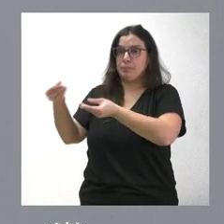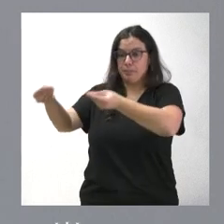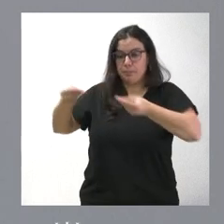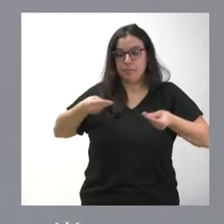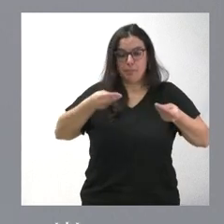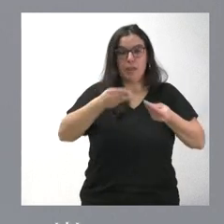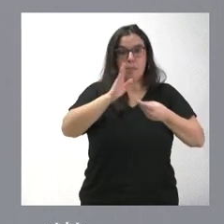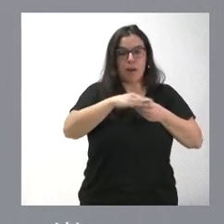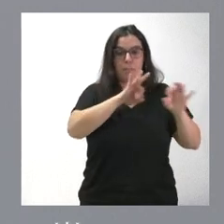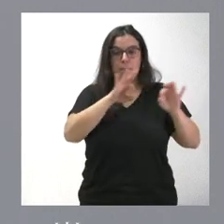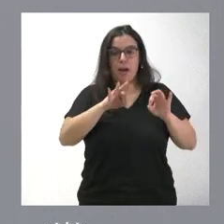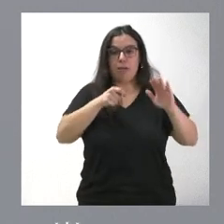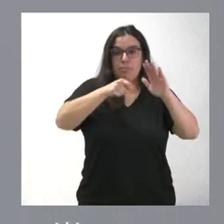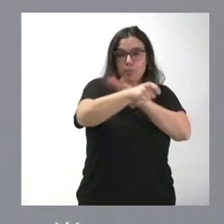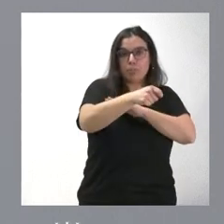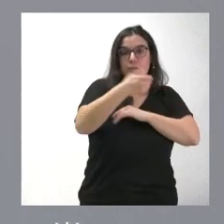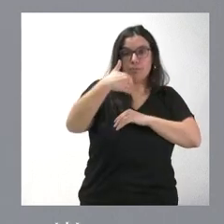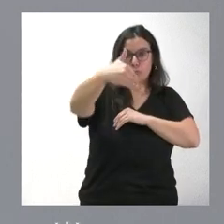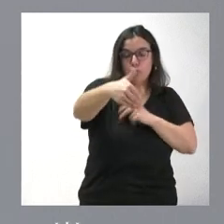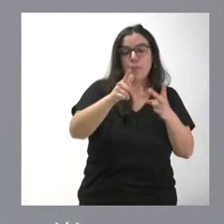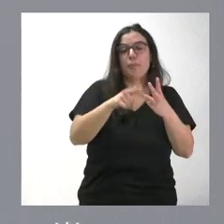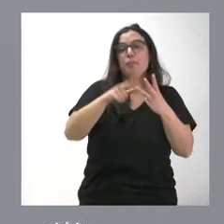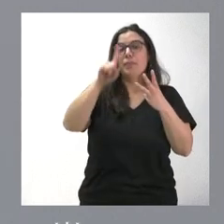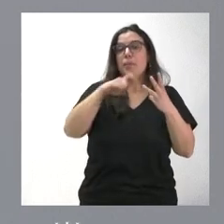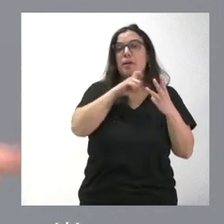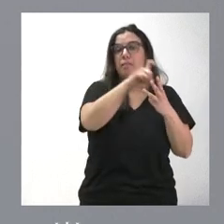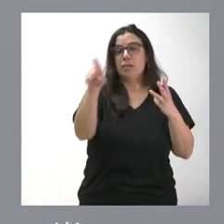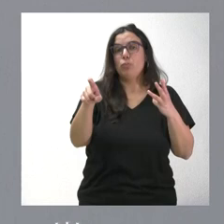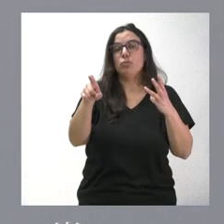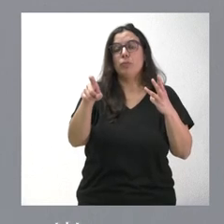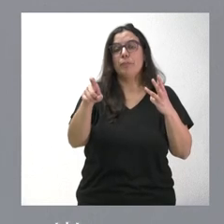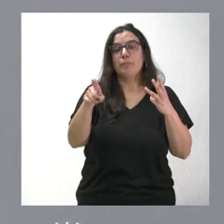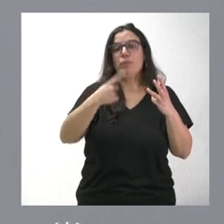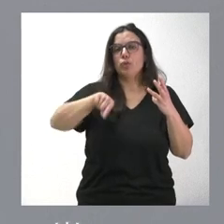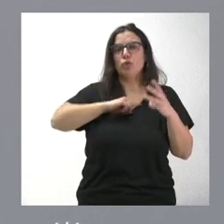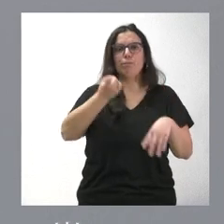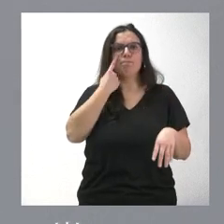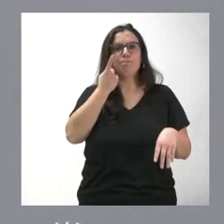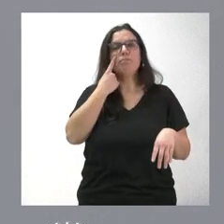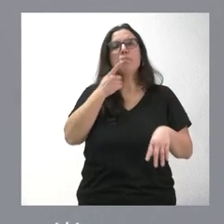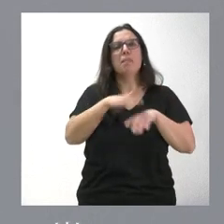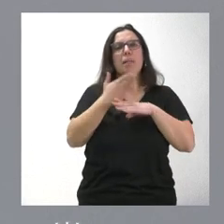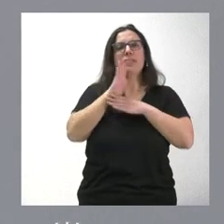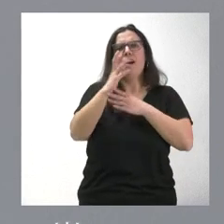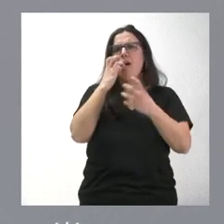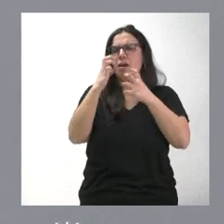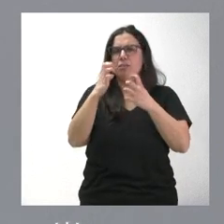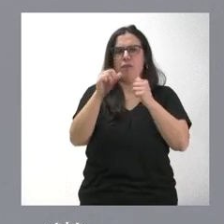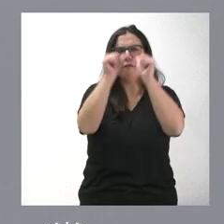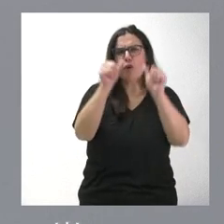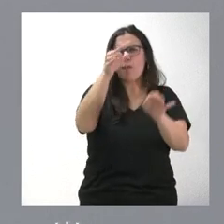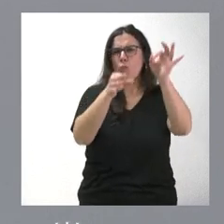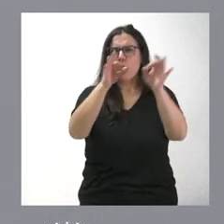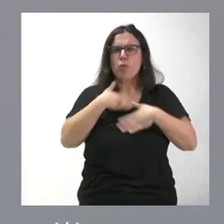recurso cuando corresponda y también hemos anunciado que estaremos muy atentos para presentar cualquier reclamación por la vía judicial